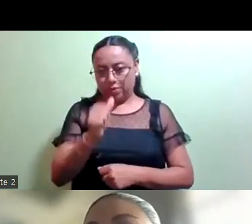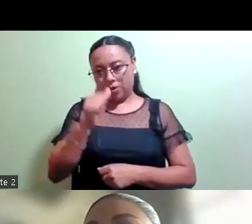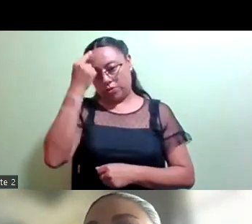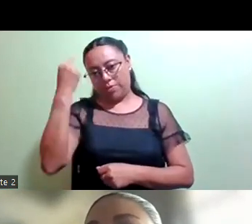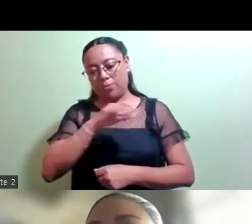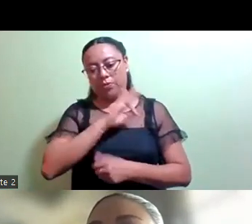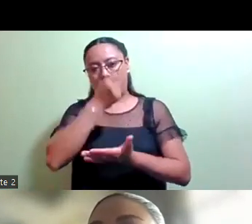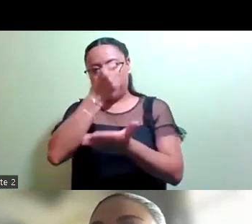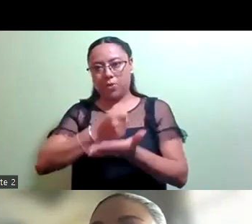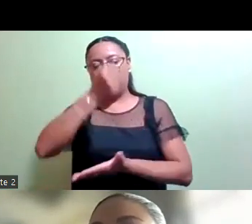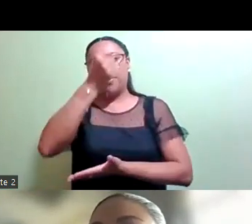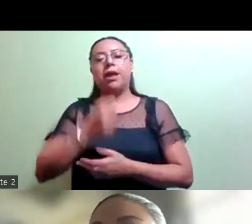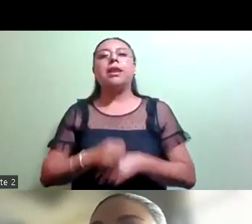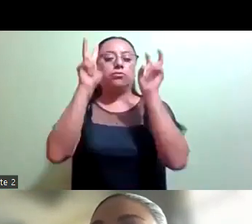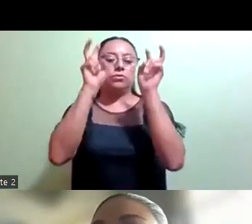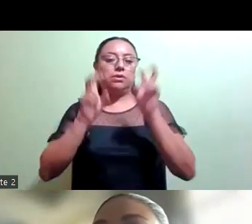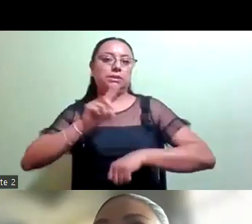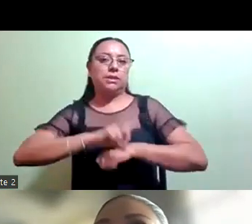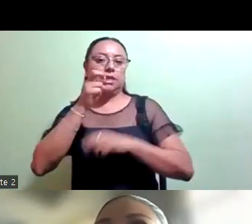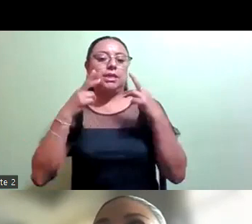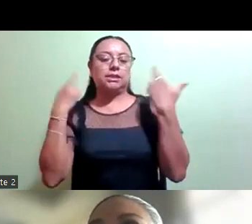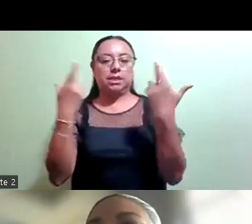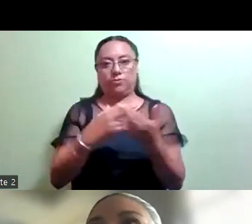aprobar el acta de la sesión anterior dispensando su lectura.